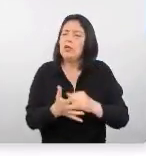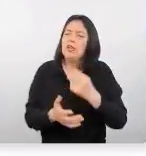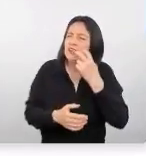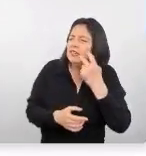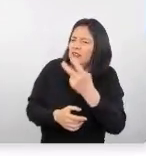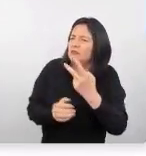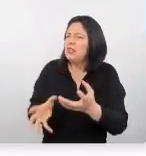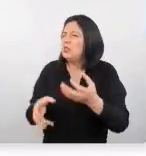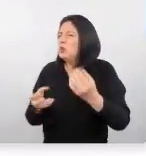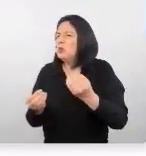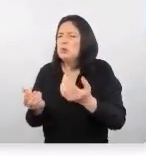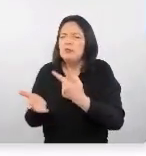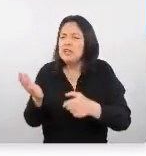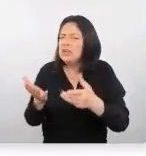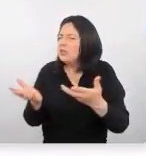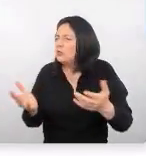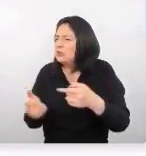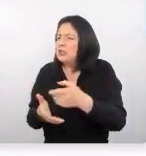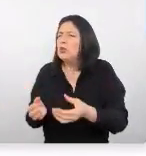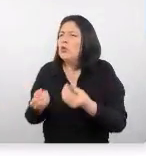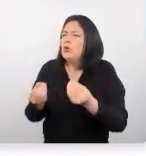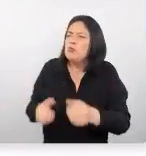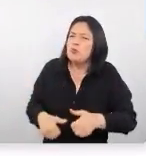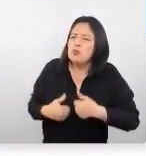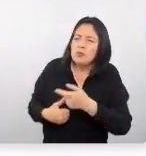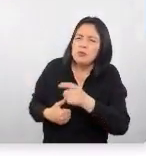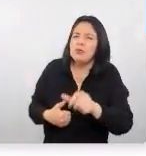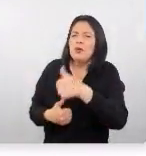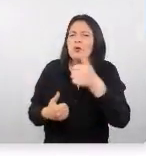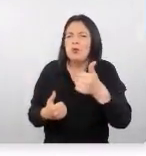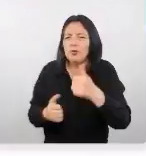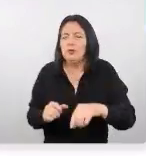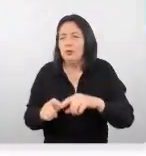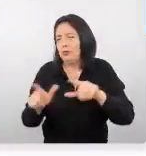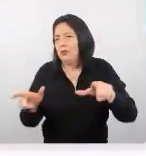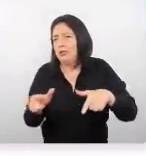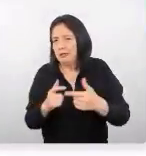formas de vida tiene que ofrecer otras latitudes del mundo.